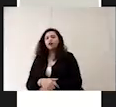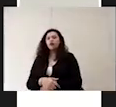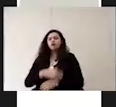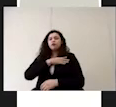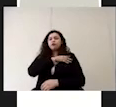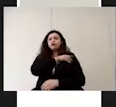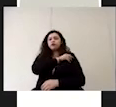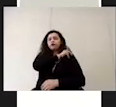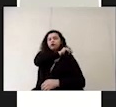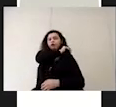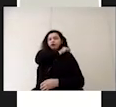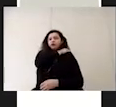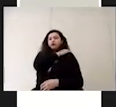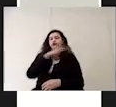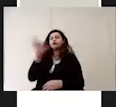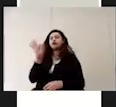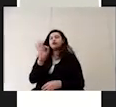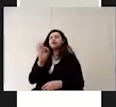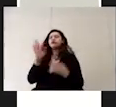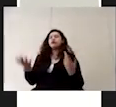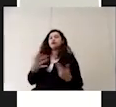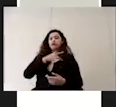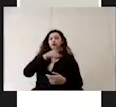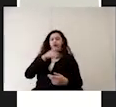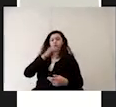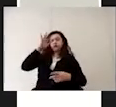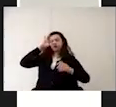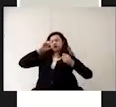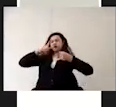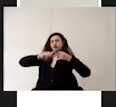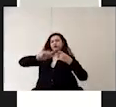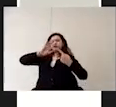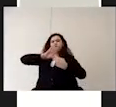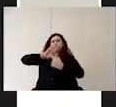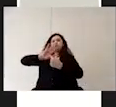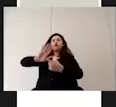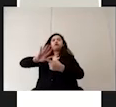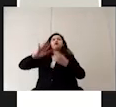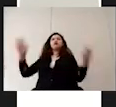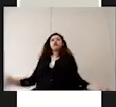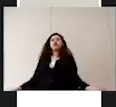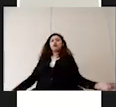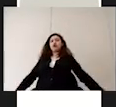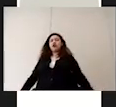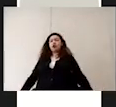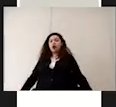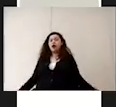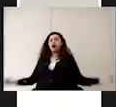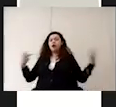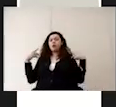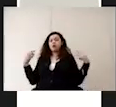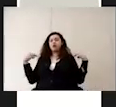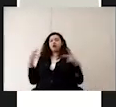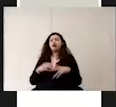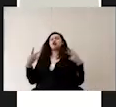en el caso de que los signos o síntomas sean presentados por un docente o personal de apoyo se debe